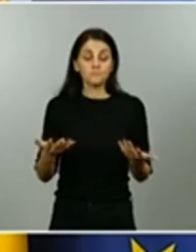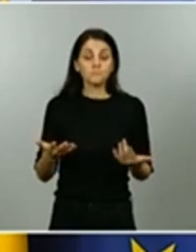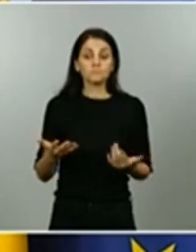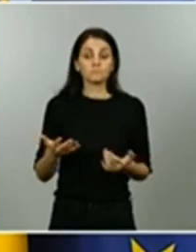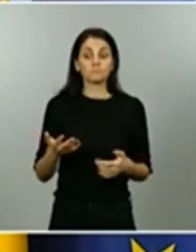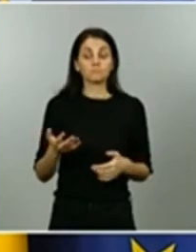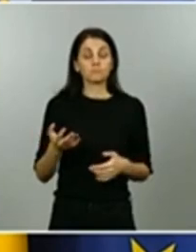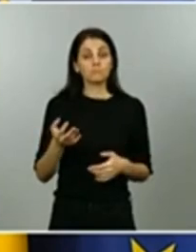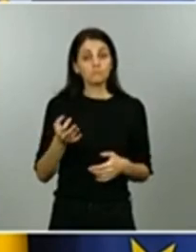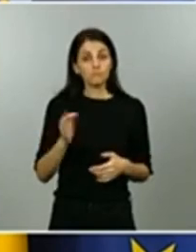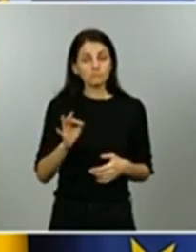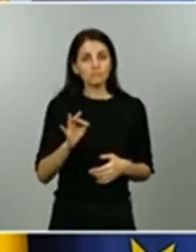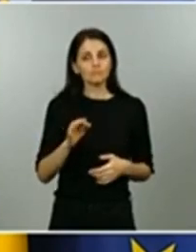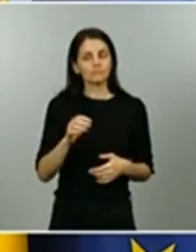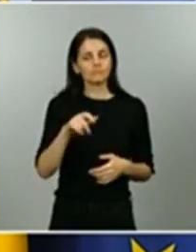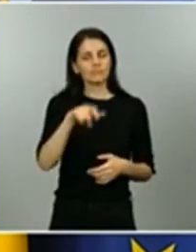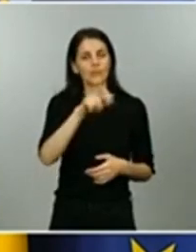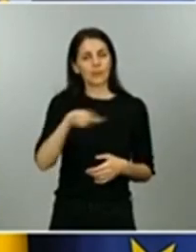sanitarios